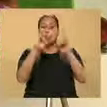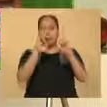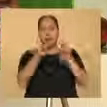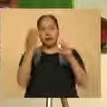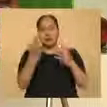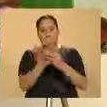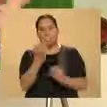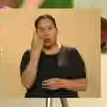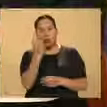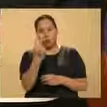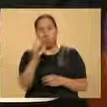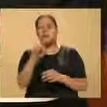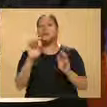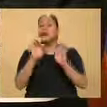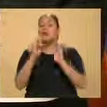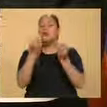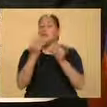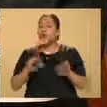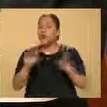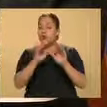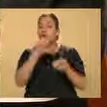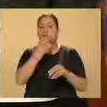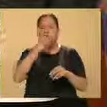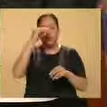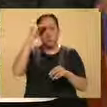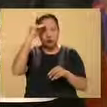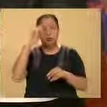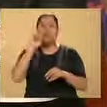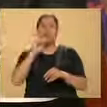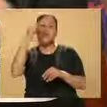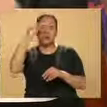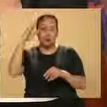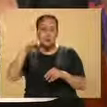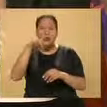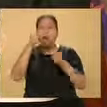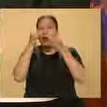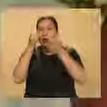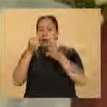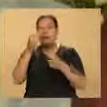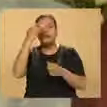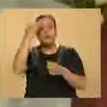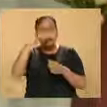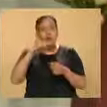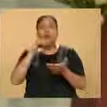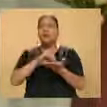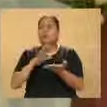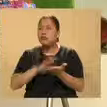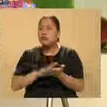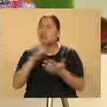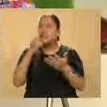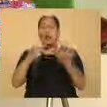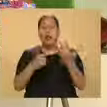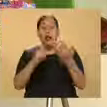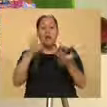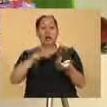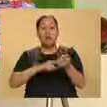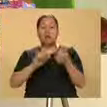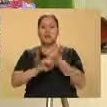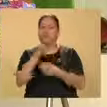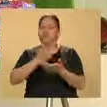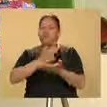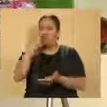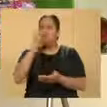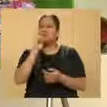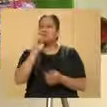porque es importante que las señoras, los señores, escuchen, sepan en qué consiste. Y